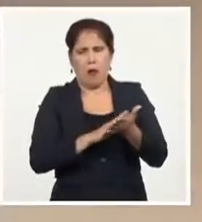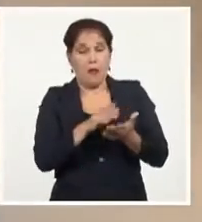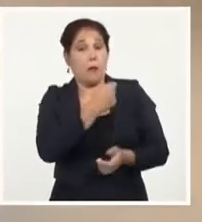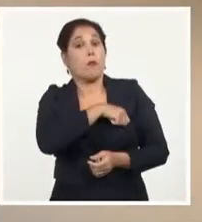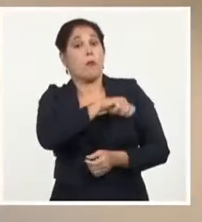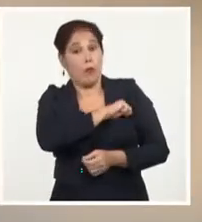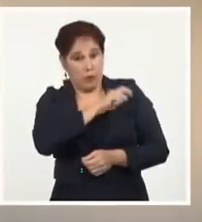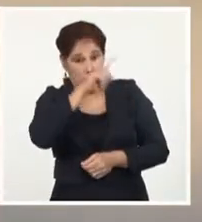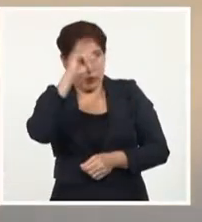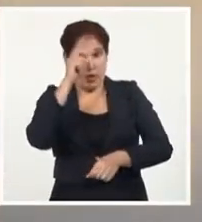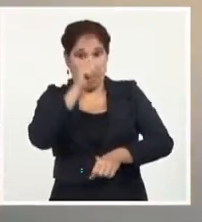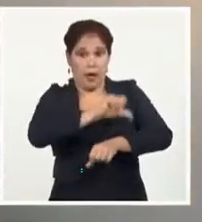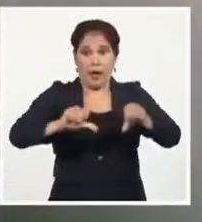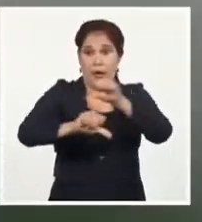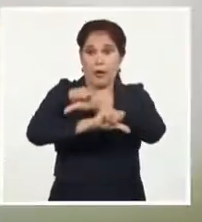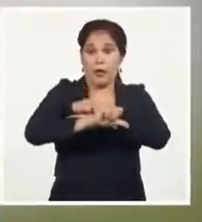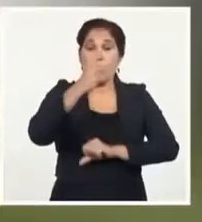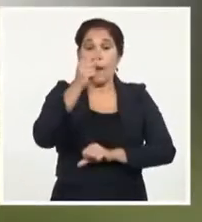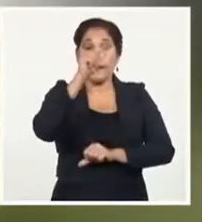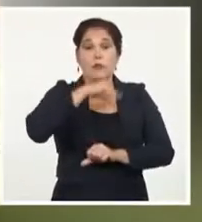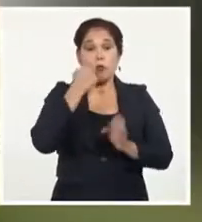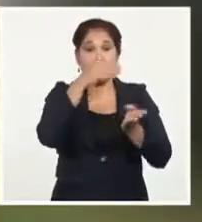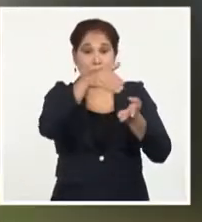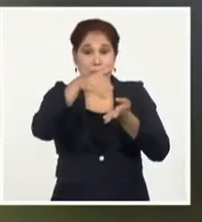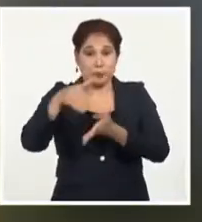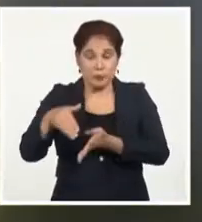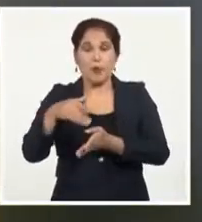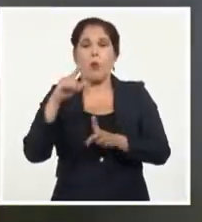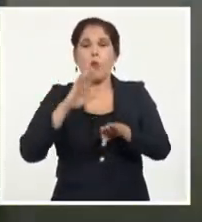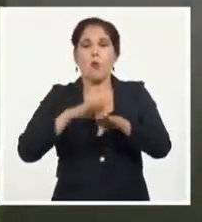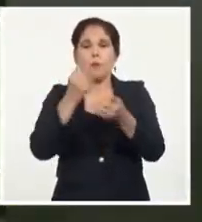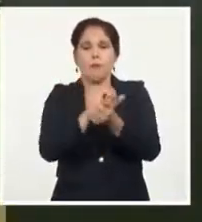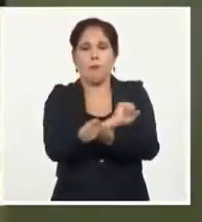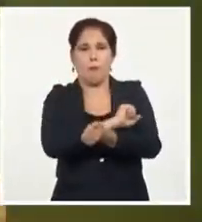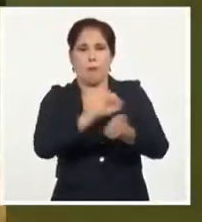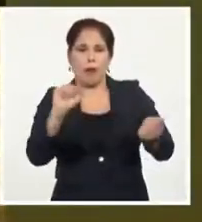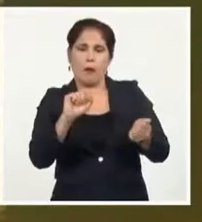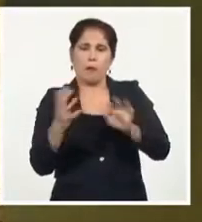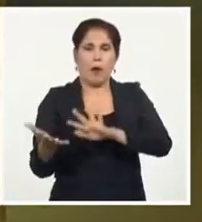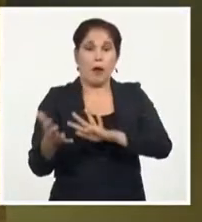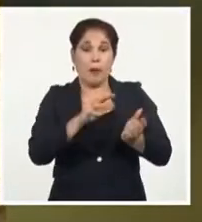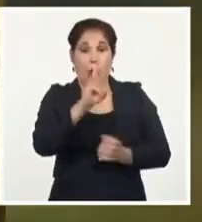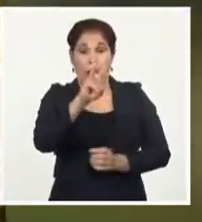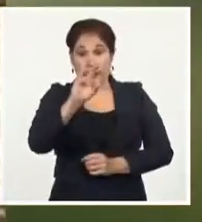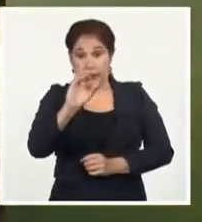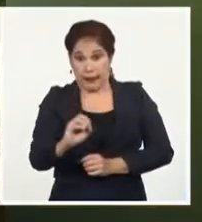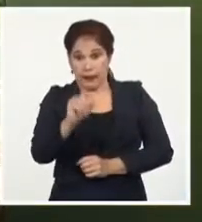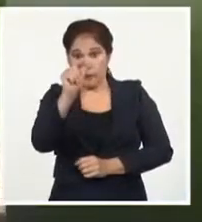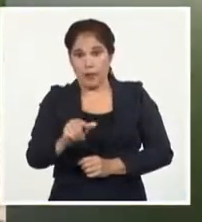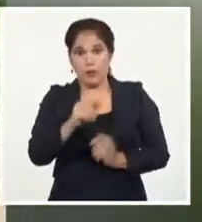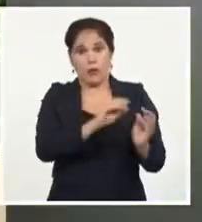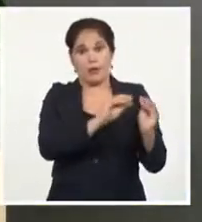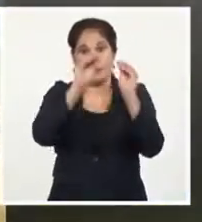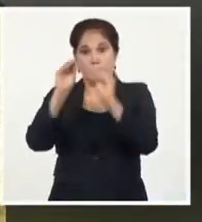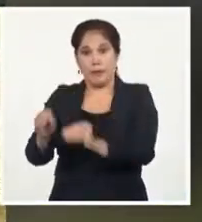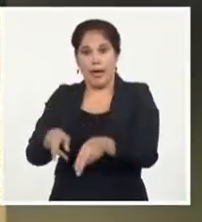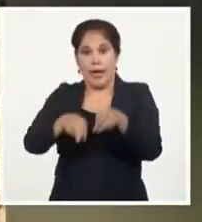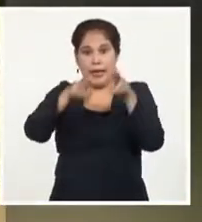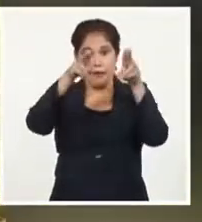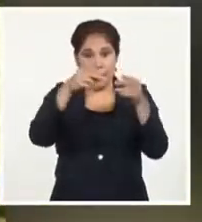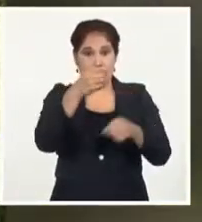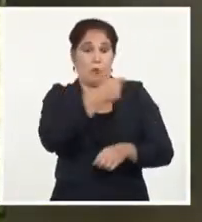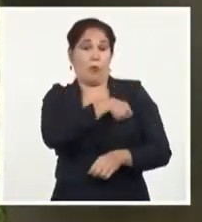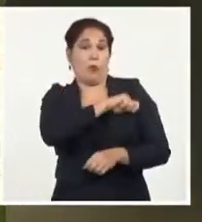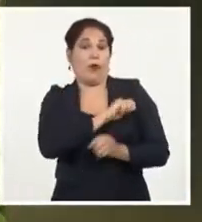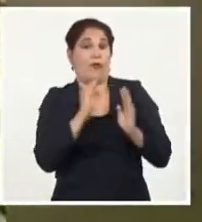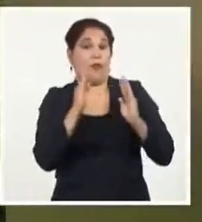heridos y una persona murió como consecuencia de la explosión. Alrededor de 30 fueron evacuadas ante los edificios residenciales